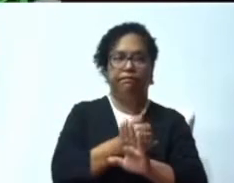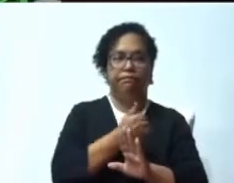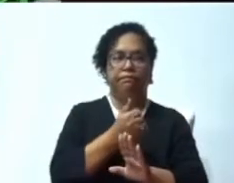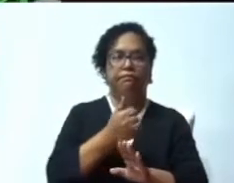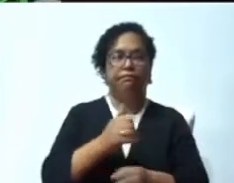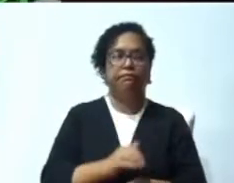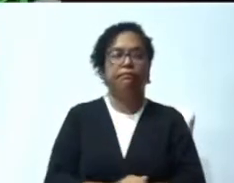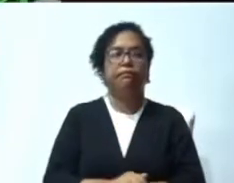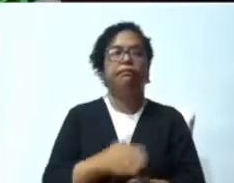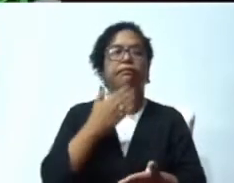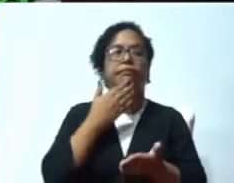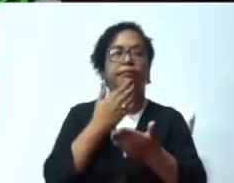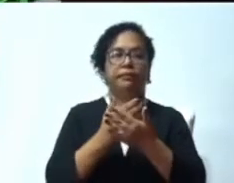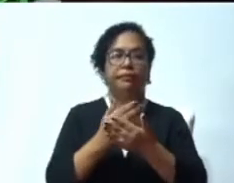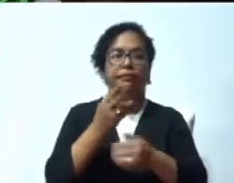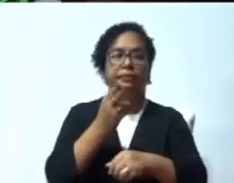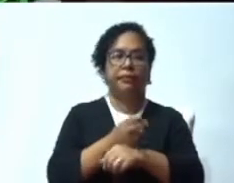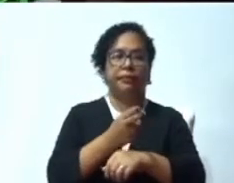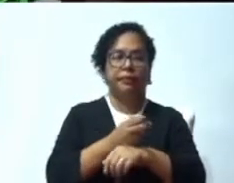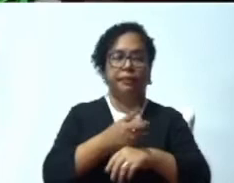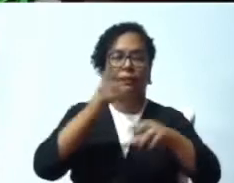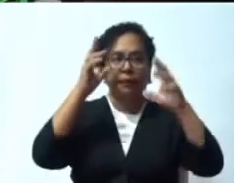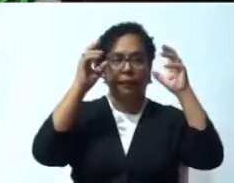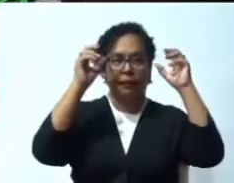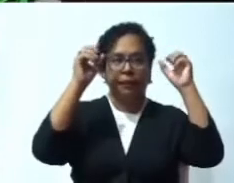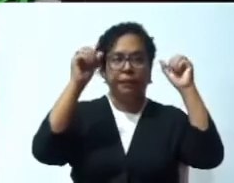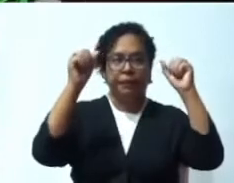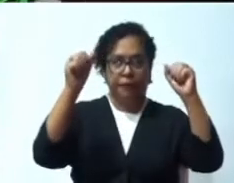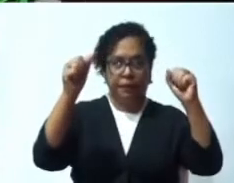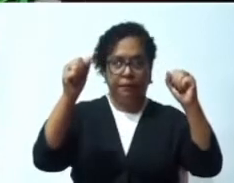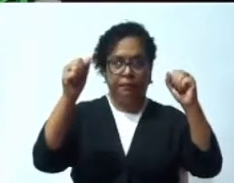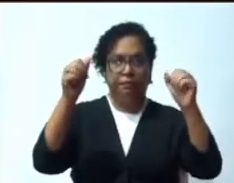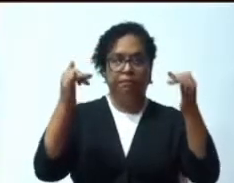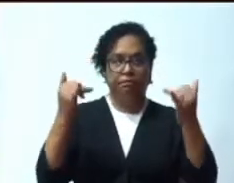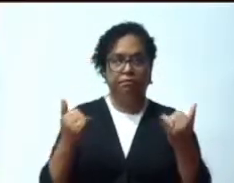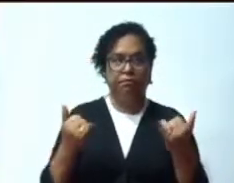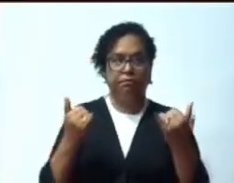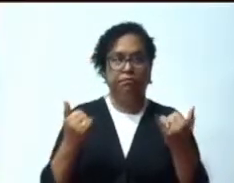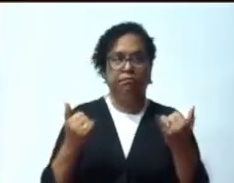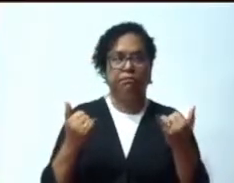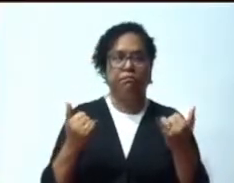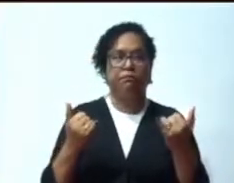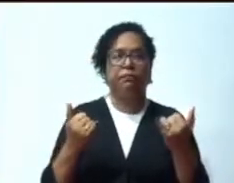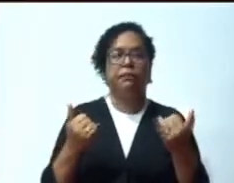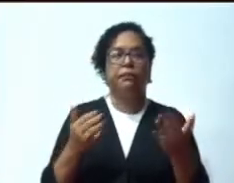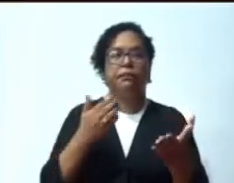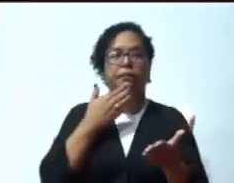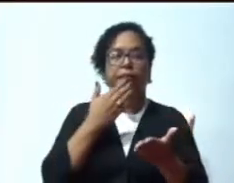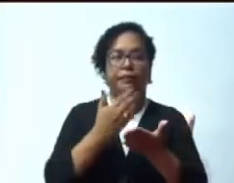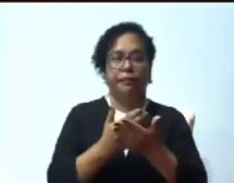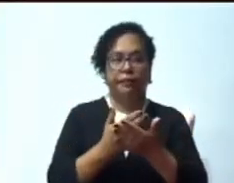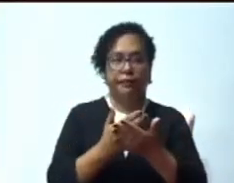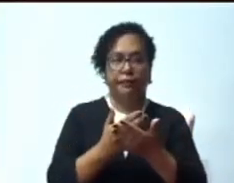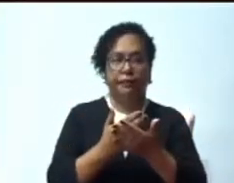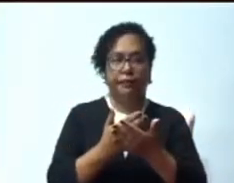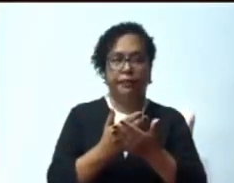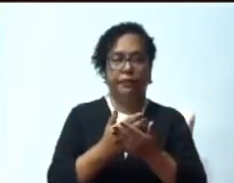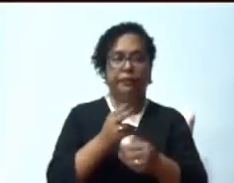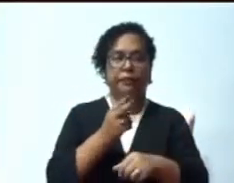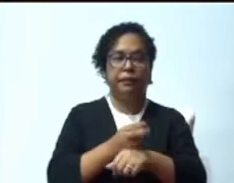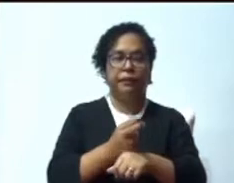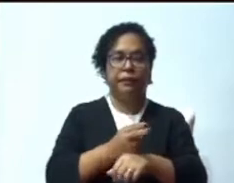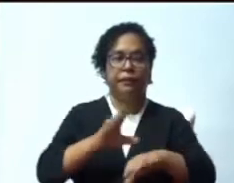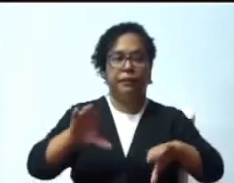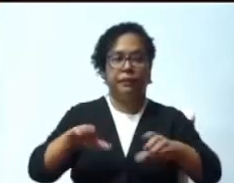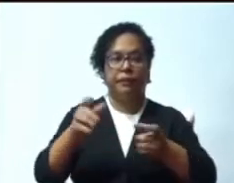presidentas en funciones, muy buenas tardes, bufete directivo, buenas tardes, honorables diputadas y